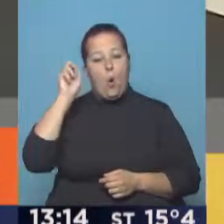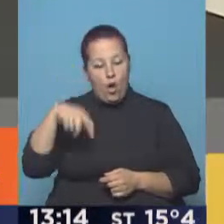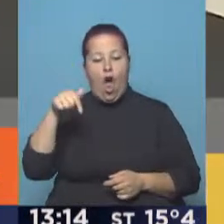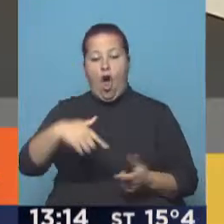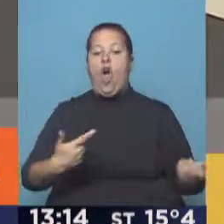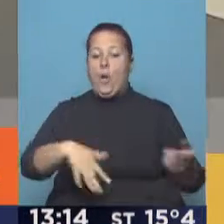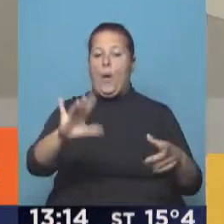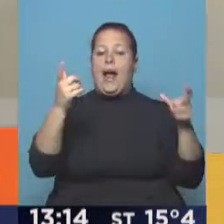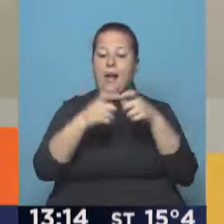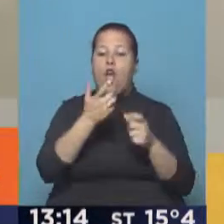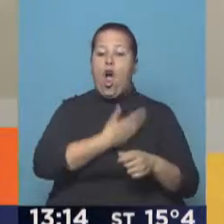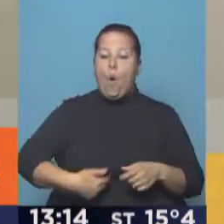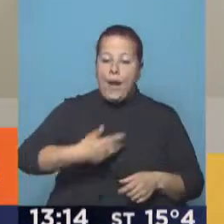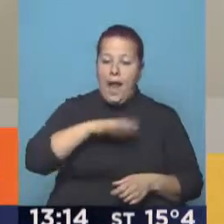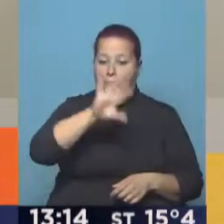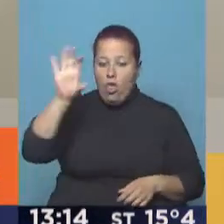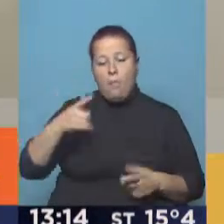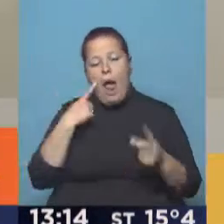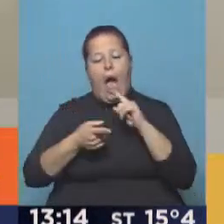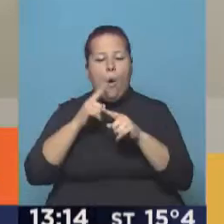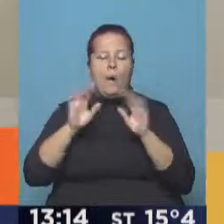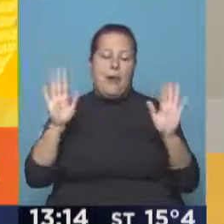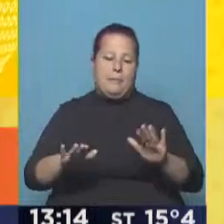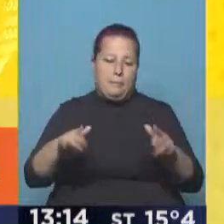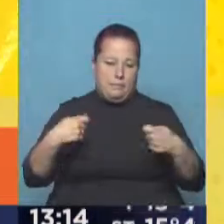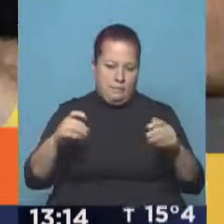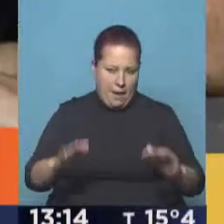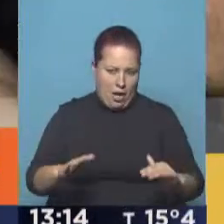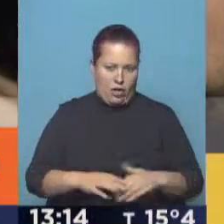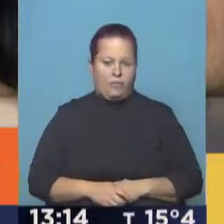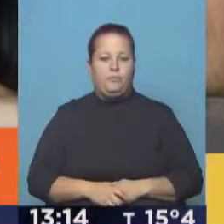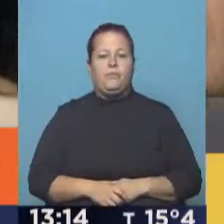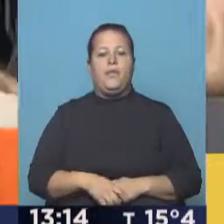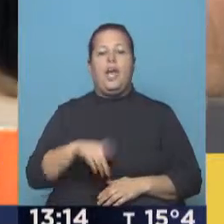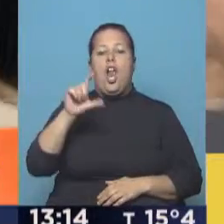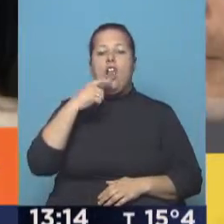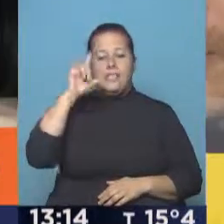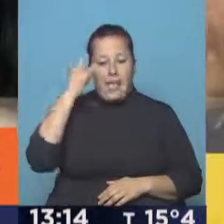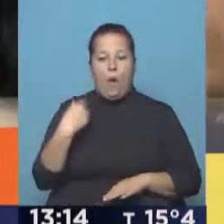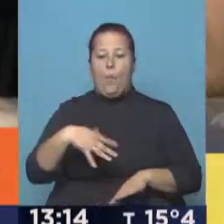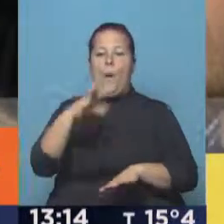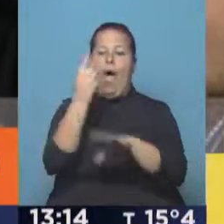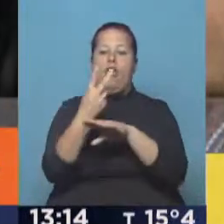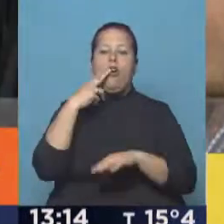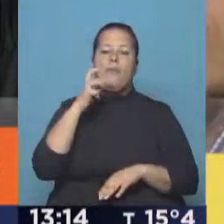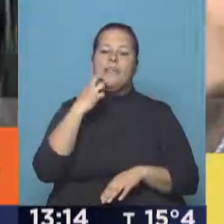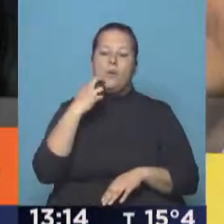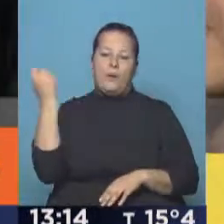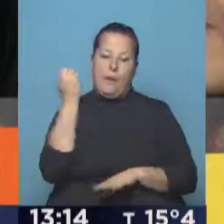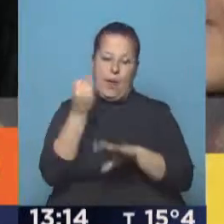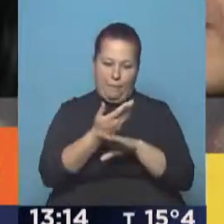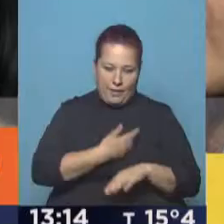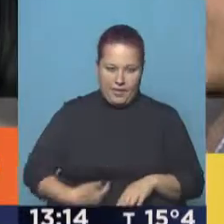reúnen con los gobernadores para acordar medidas paliativas. Martín Lustó será candidato en 2019.